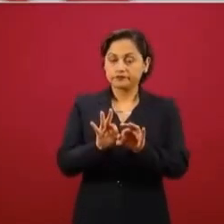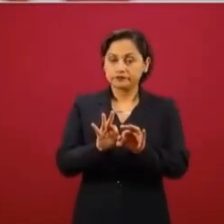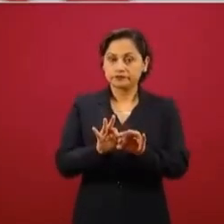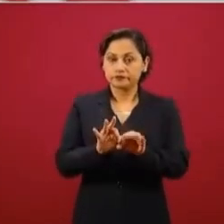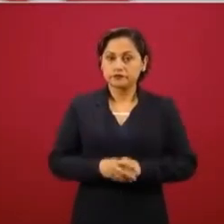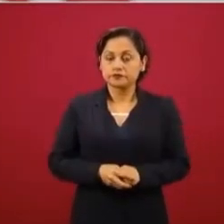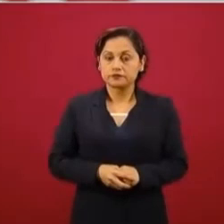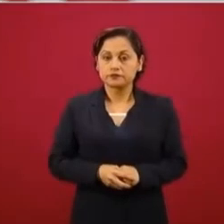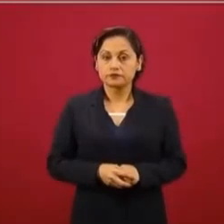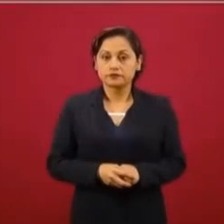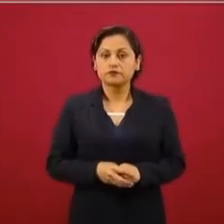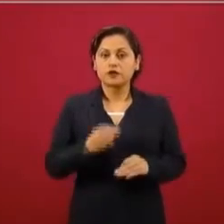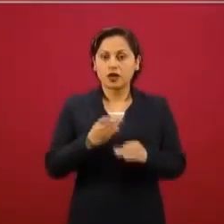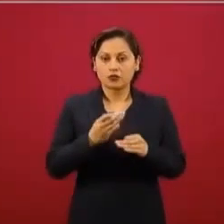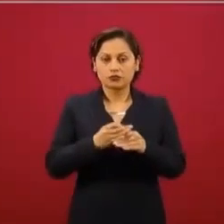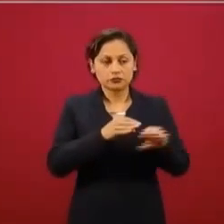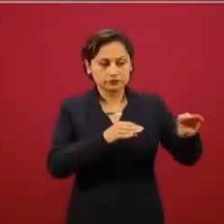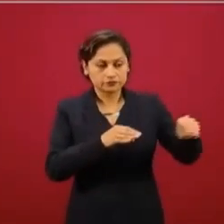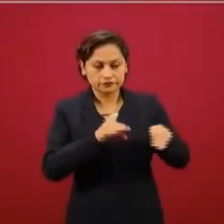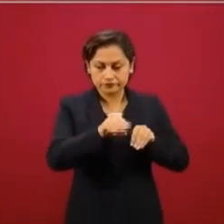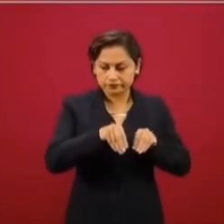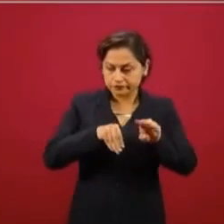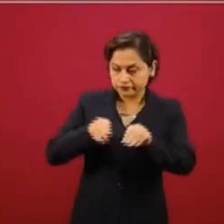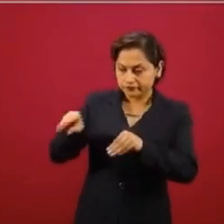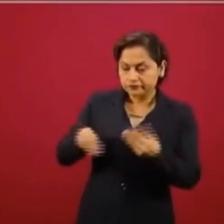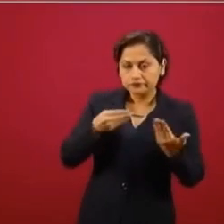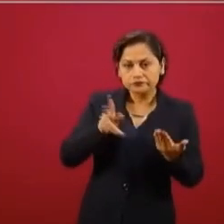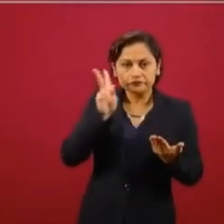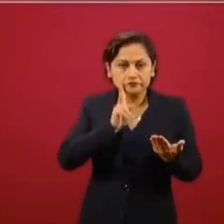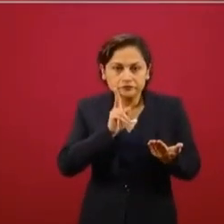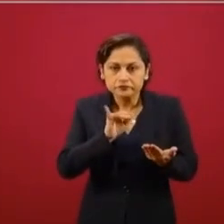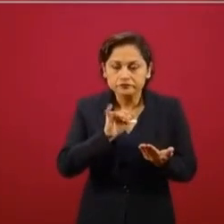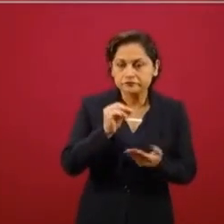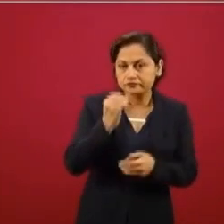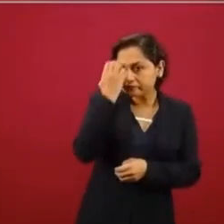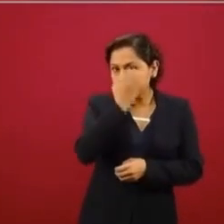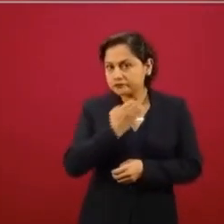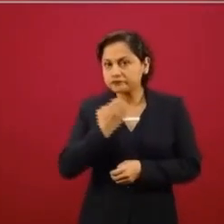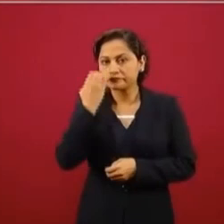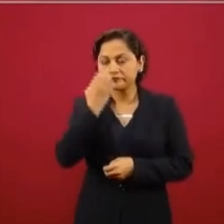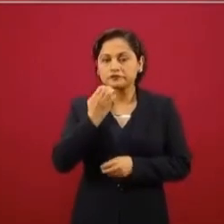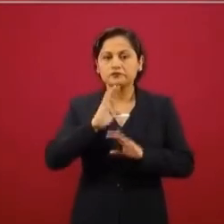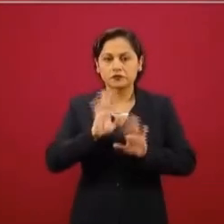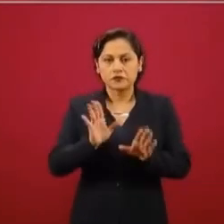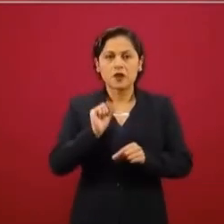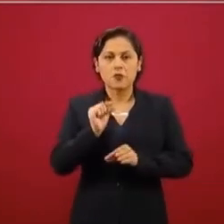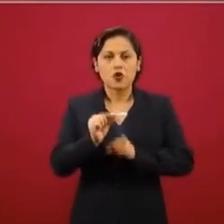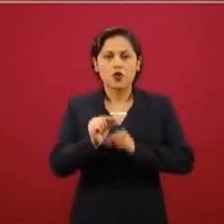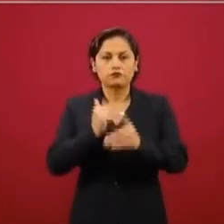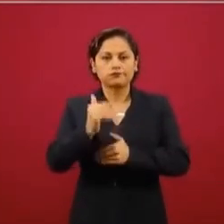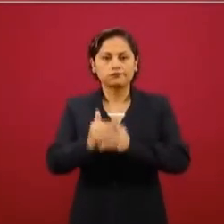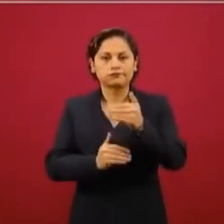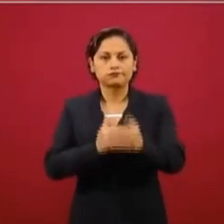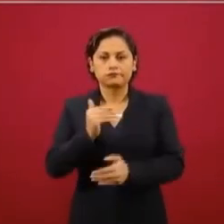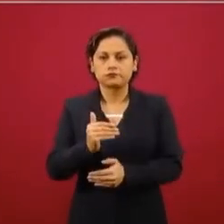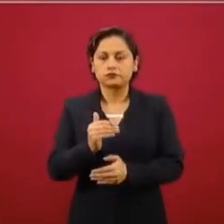pruebas y se ha ido avanzando y queremos que se